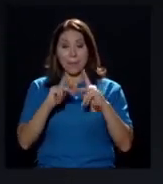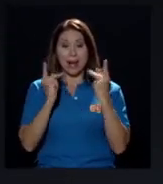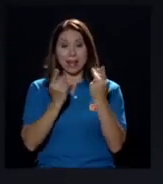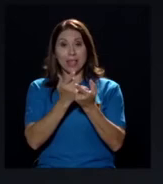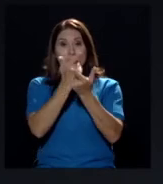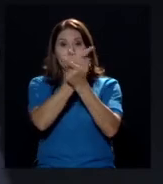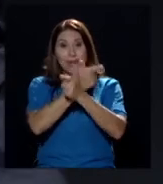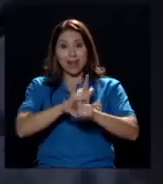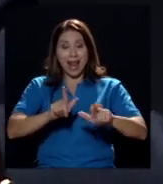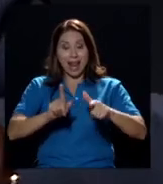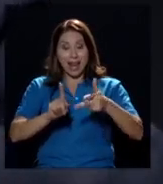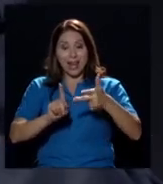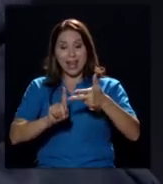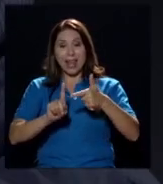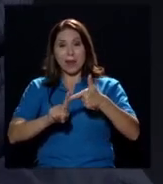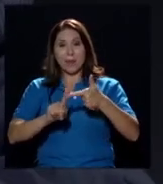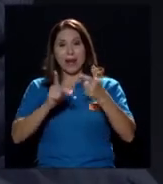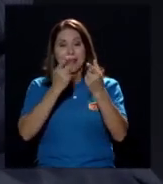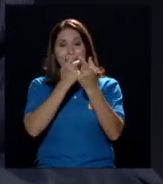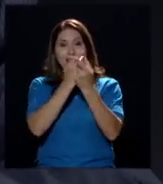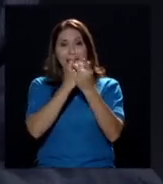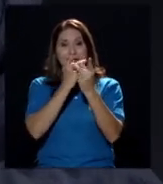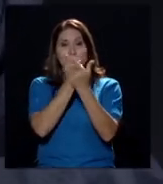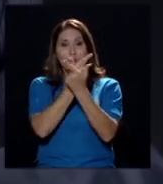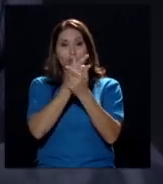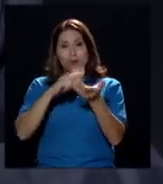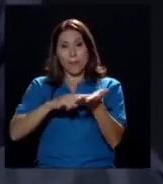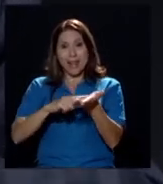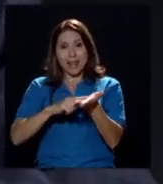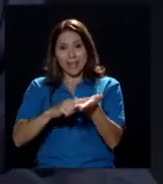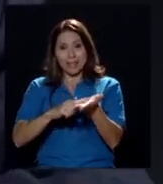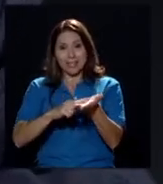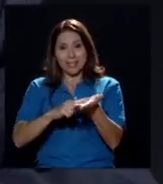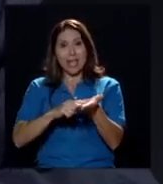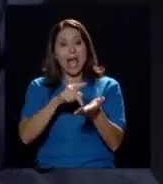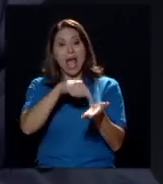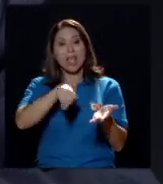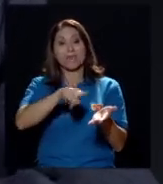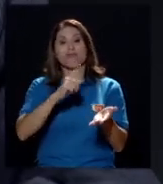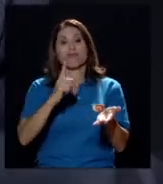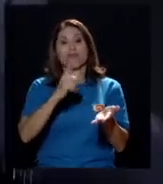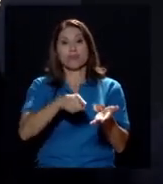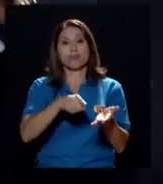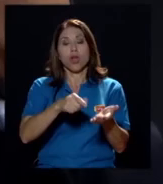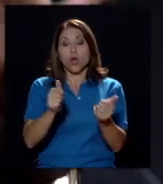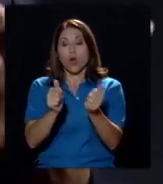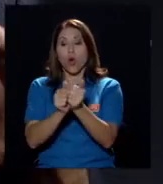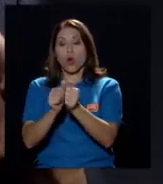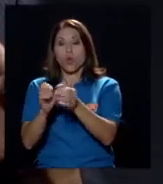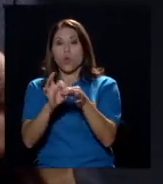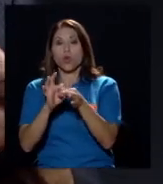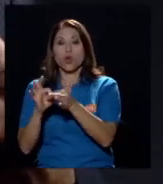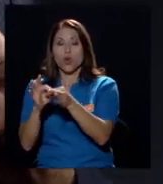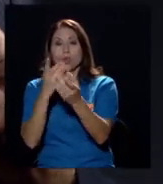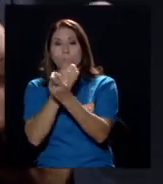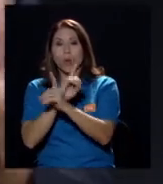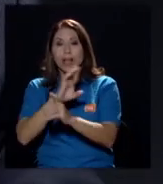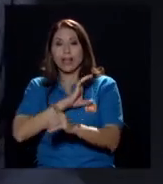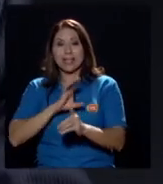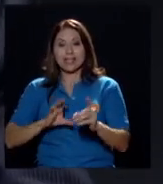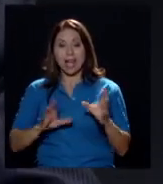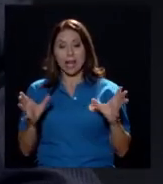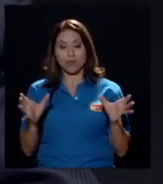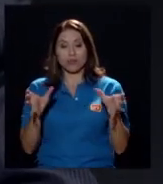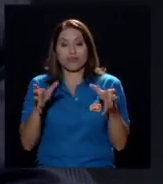los verdes crear un gobierno juntos con la Unión Demócrata Cristiana bajo el liderazgo de